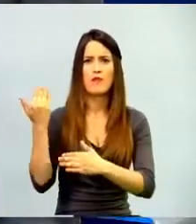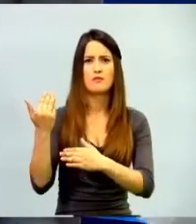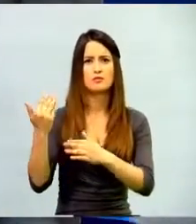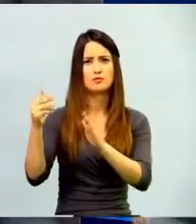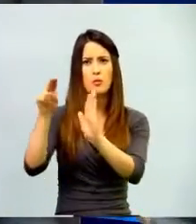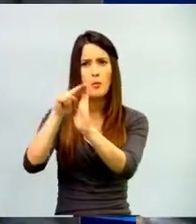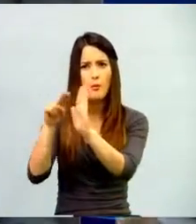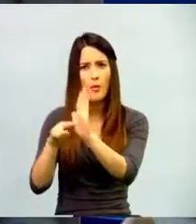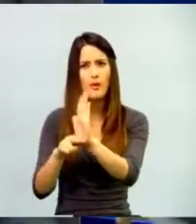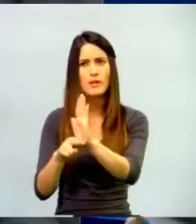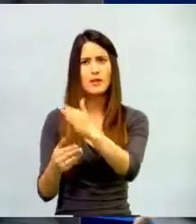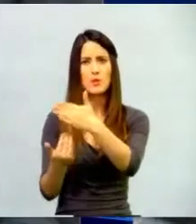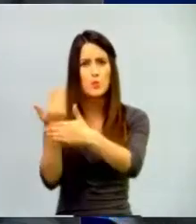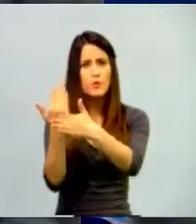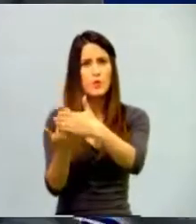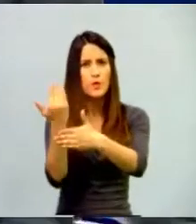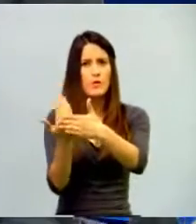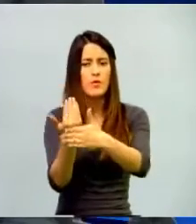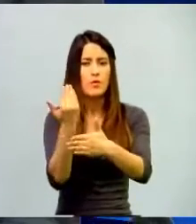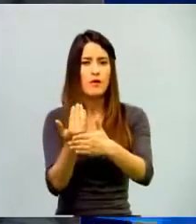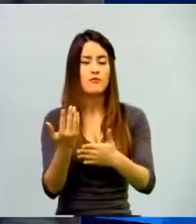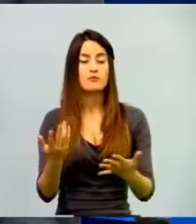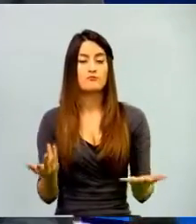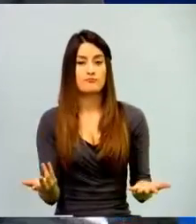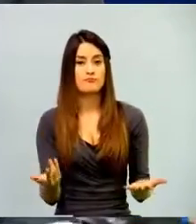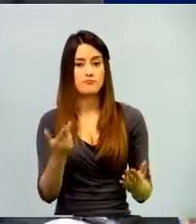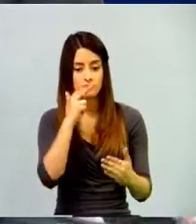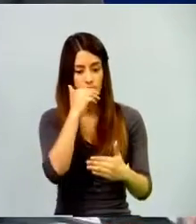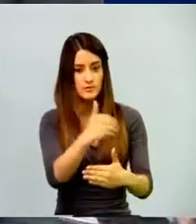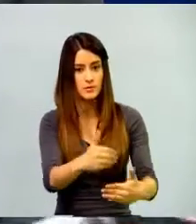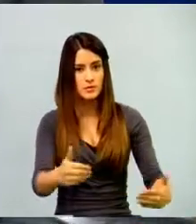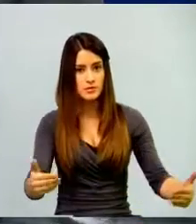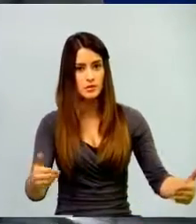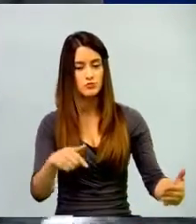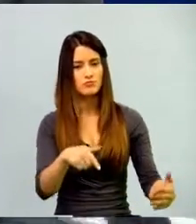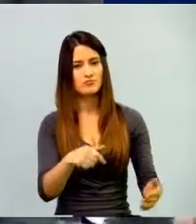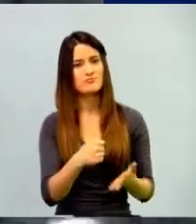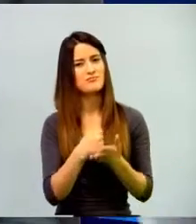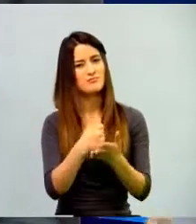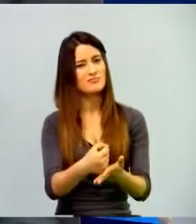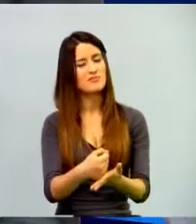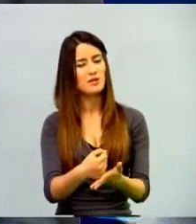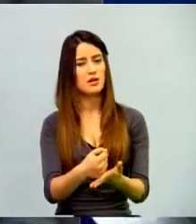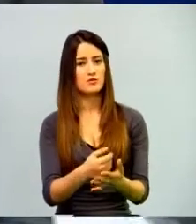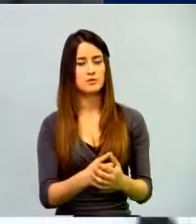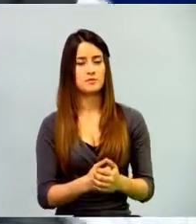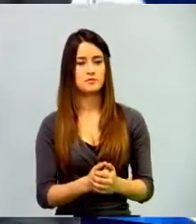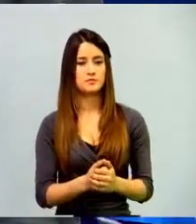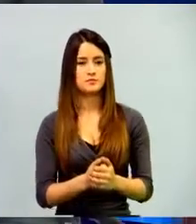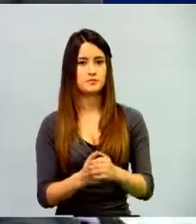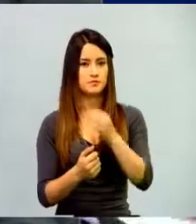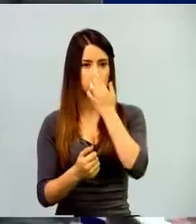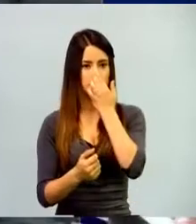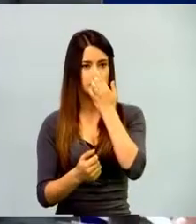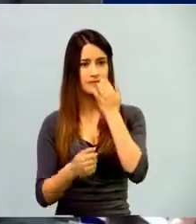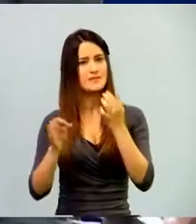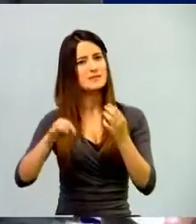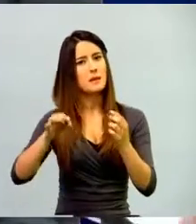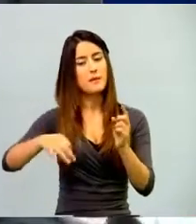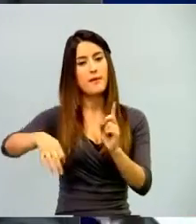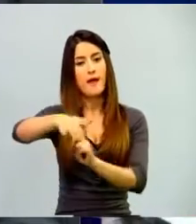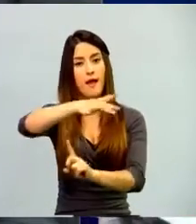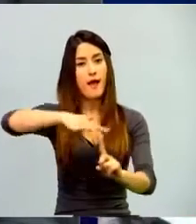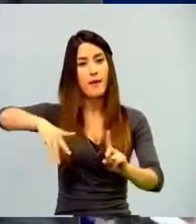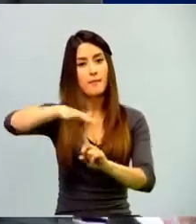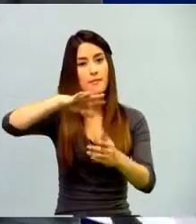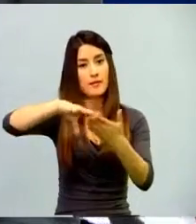planeta. Y creo que la gamificación abre nuevos discursos. Todos los ambientes de aprendizaje traen